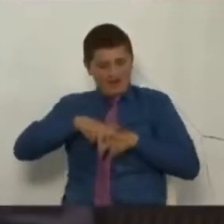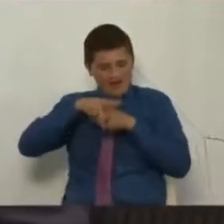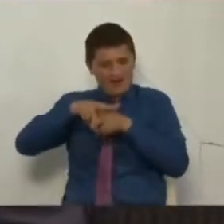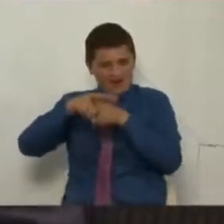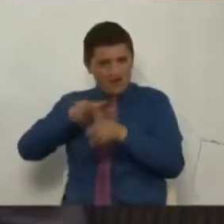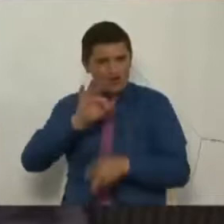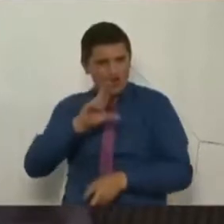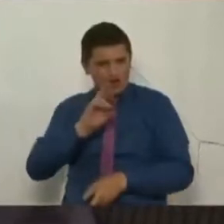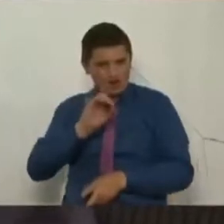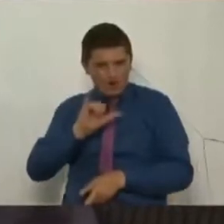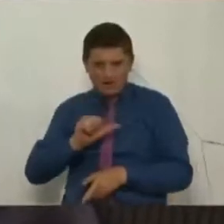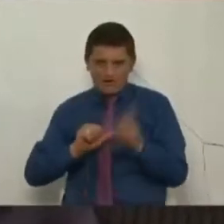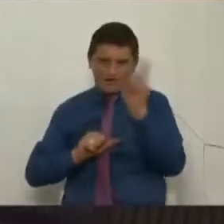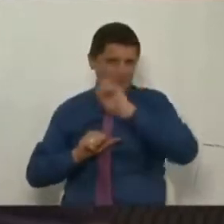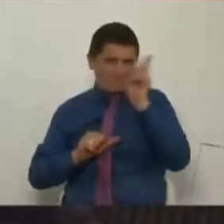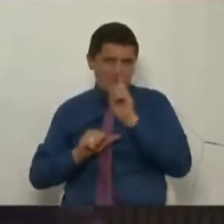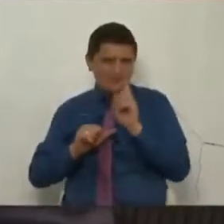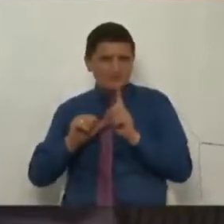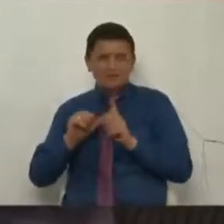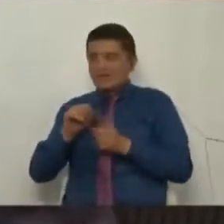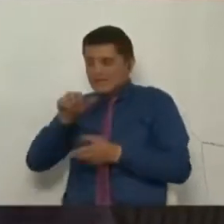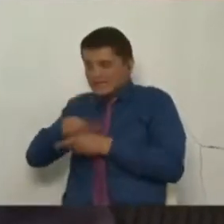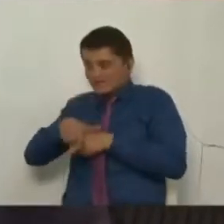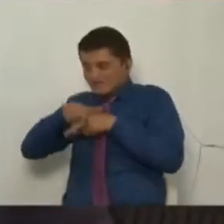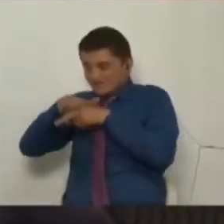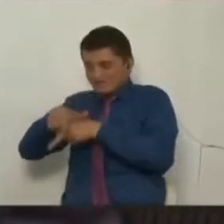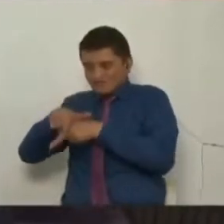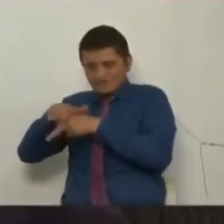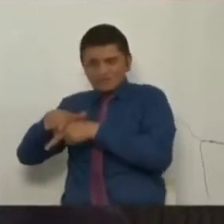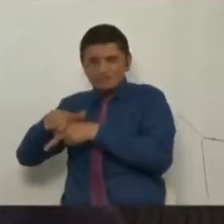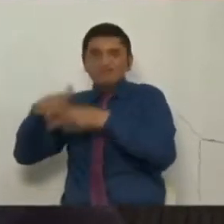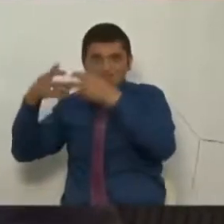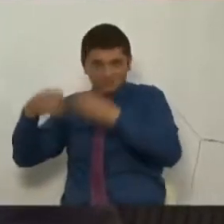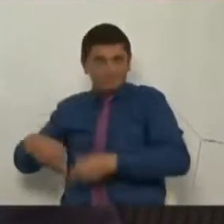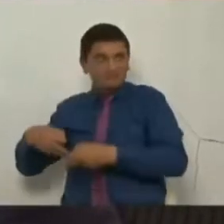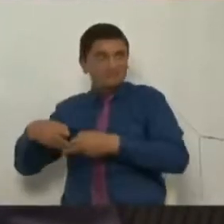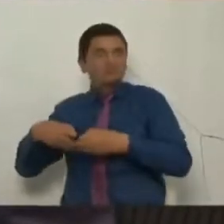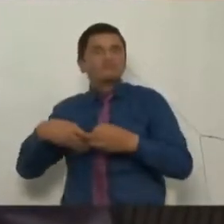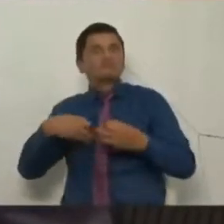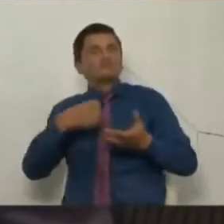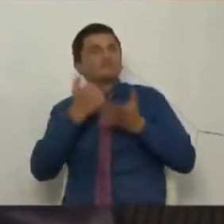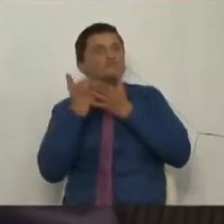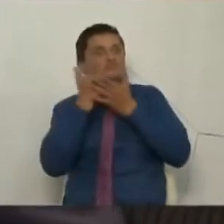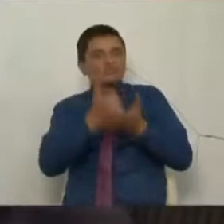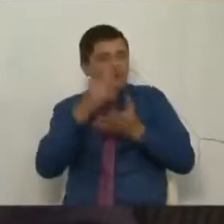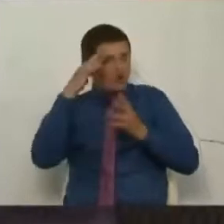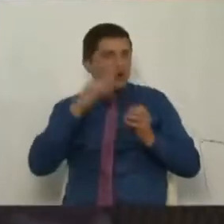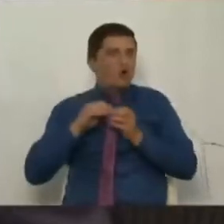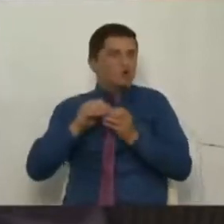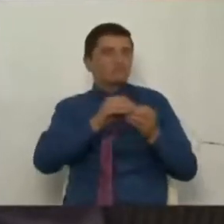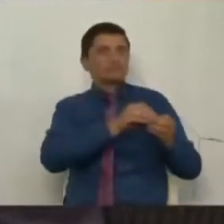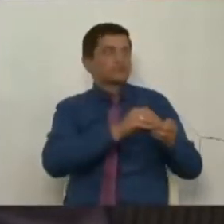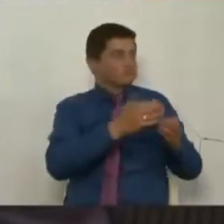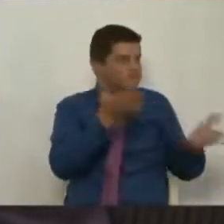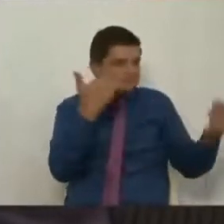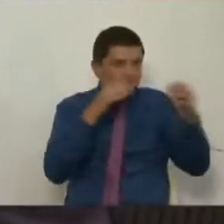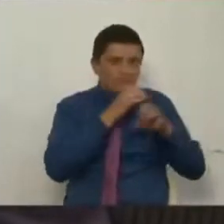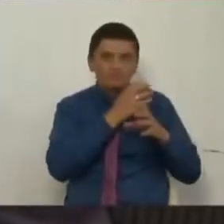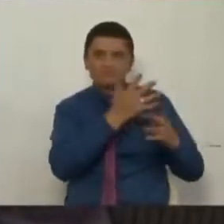percherón que estaba jalando mucha legitimidad interna a esos acuerdos. Por eso no la jugamos.